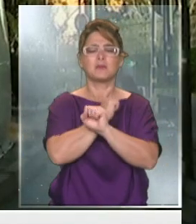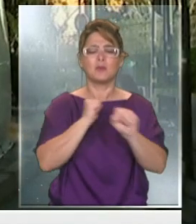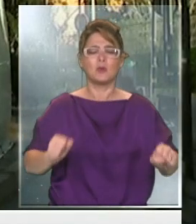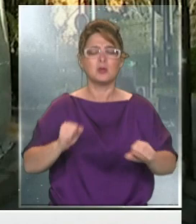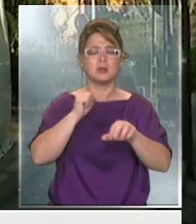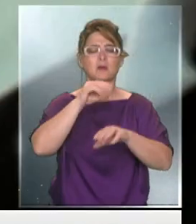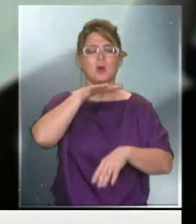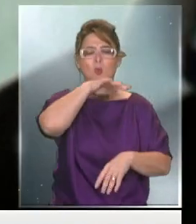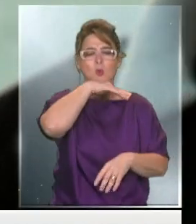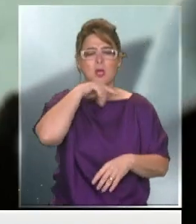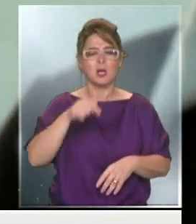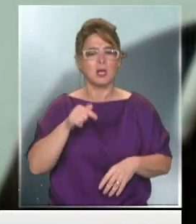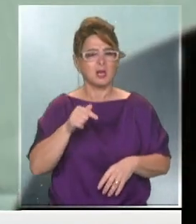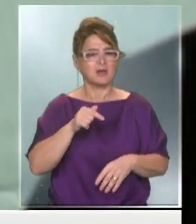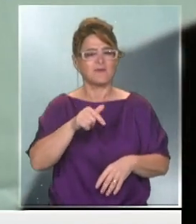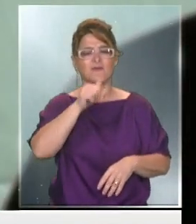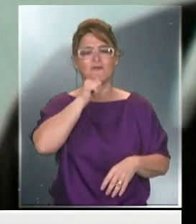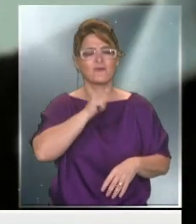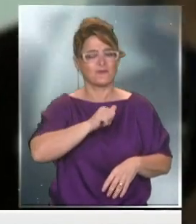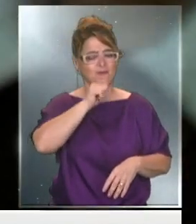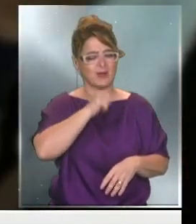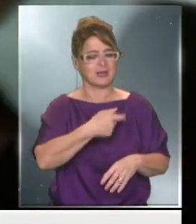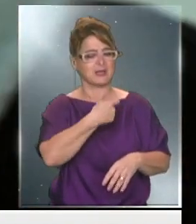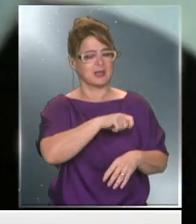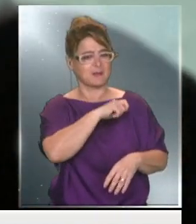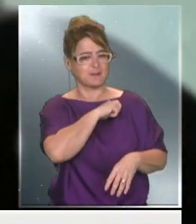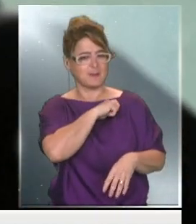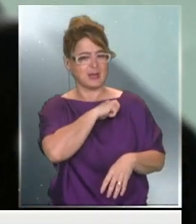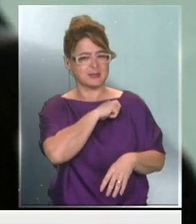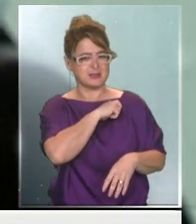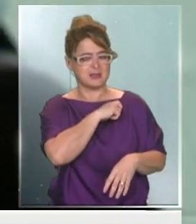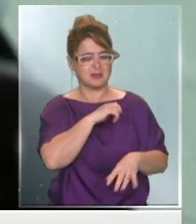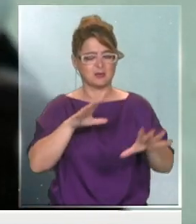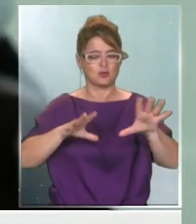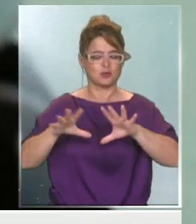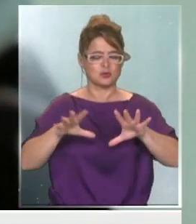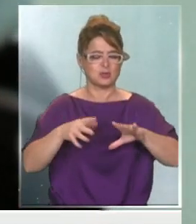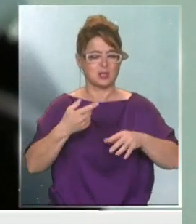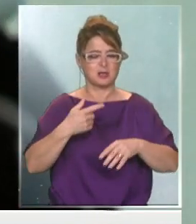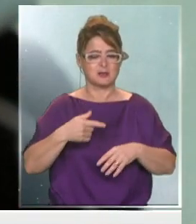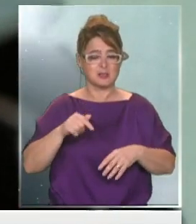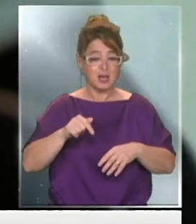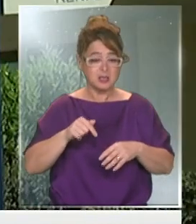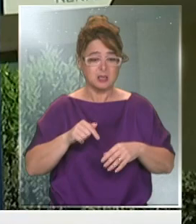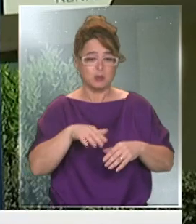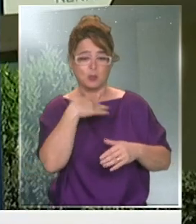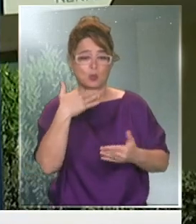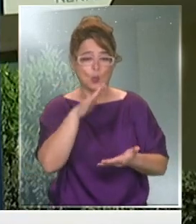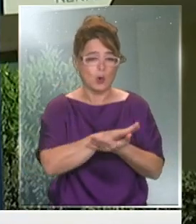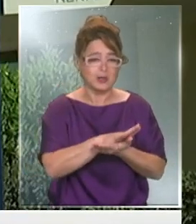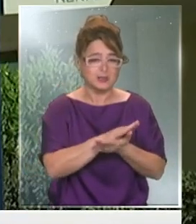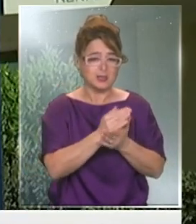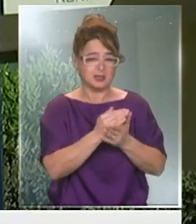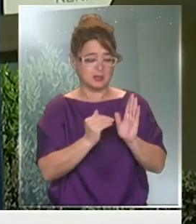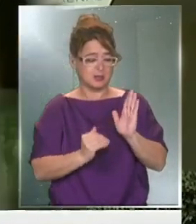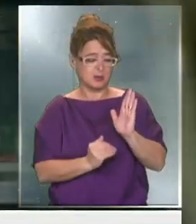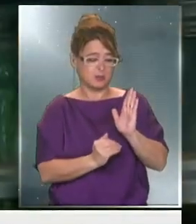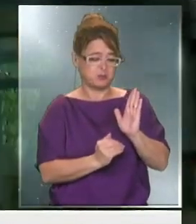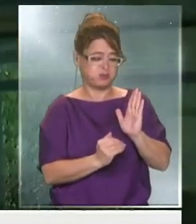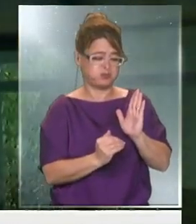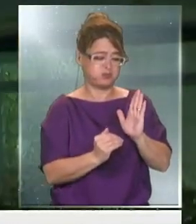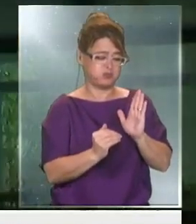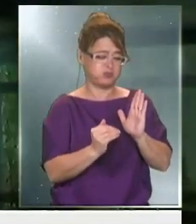en este país, y que sobre todo lo que genera es que haya un porcentaje de muertes mucho mayor a la del número de contagiados,